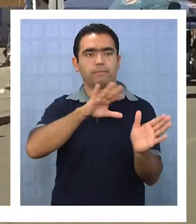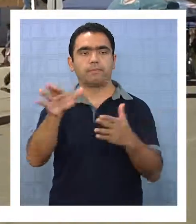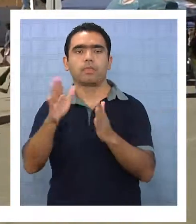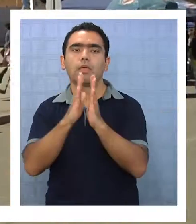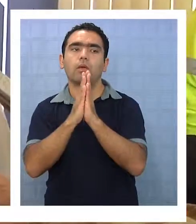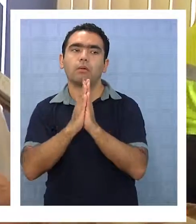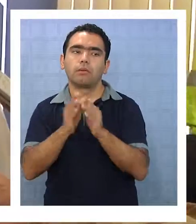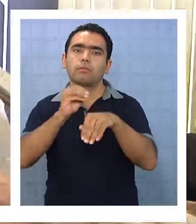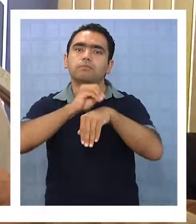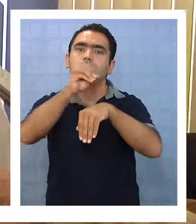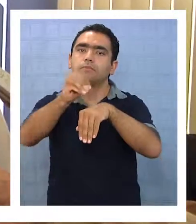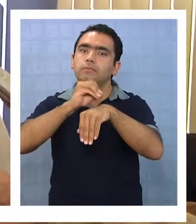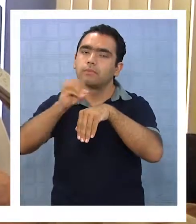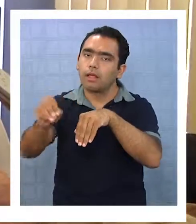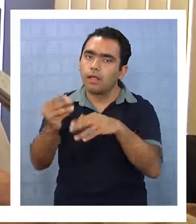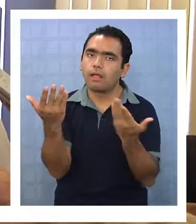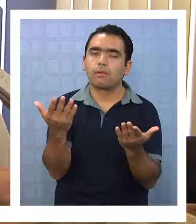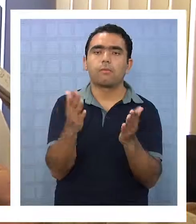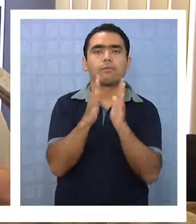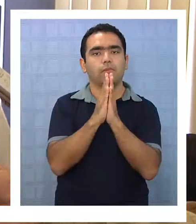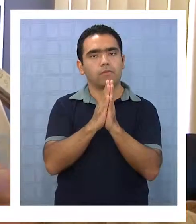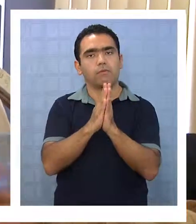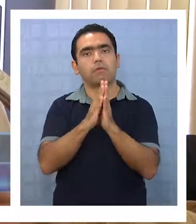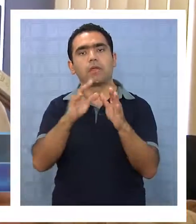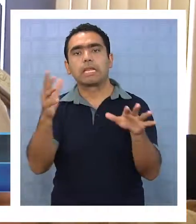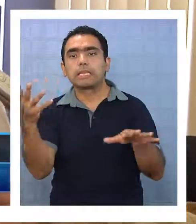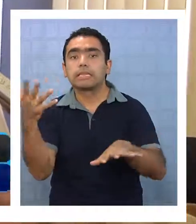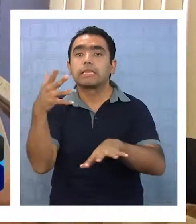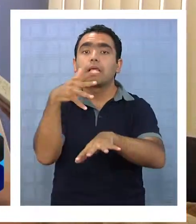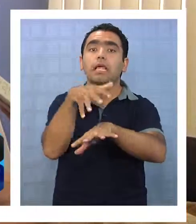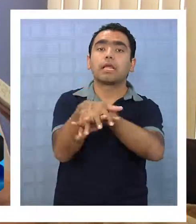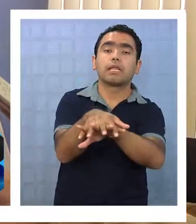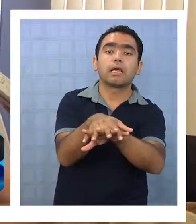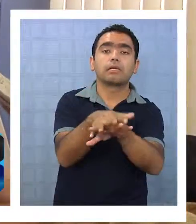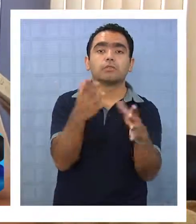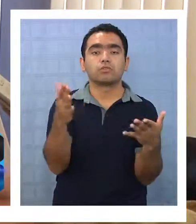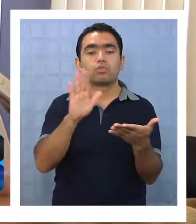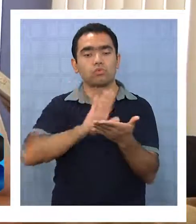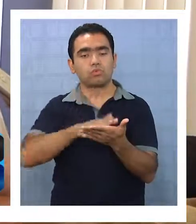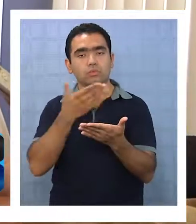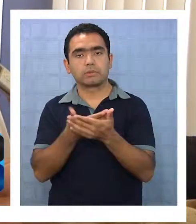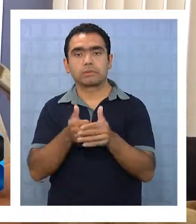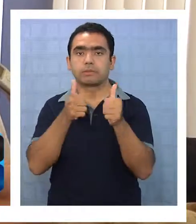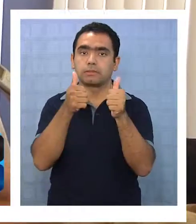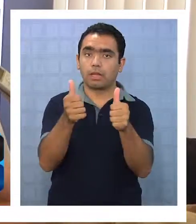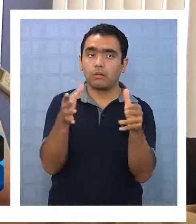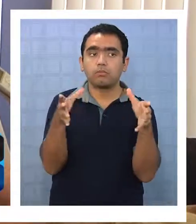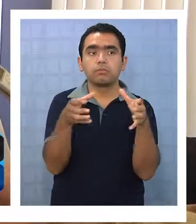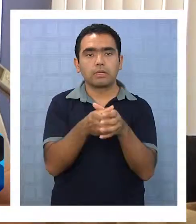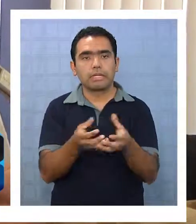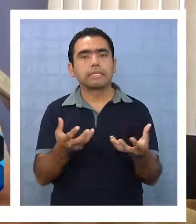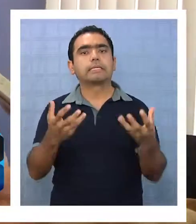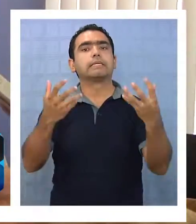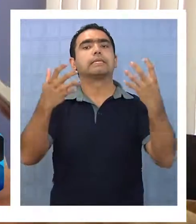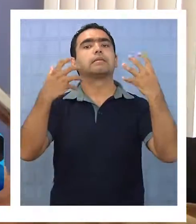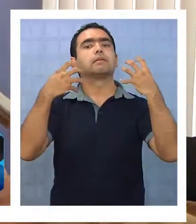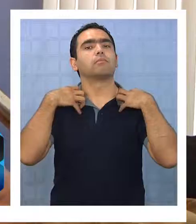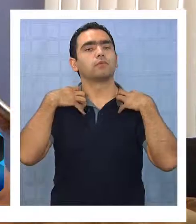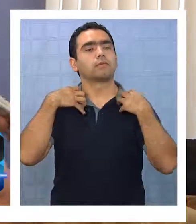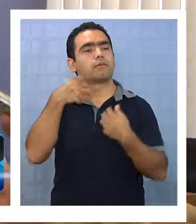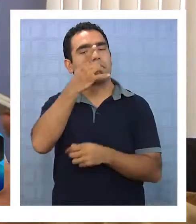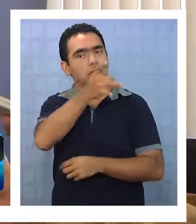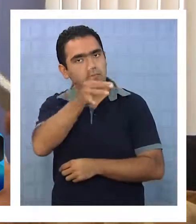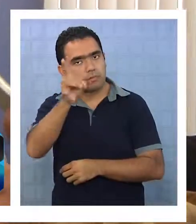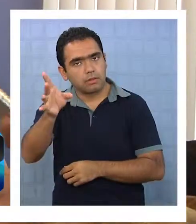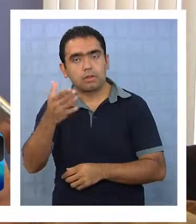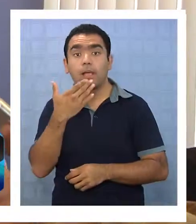un llamado a la comunidad a que se integren como uno más en nuestros equipos de salud para desde la responsabilidad personal,